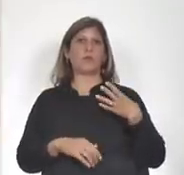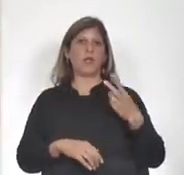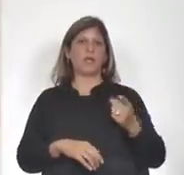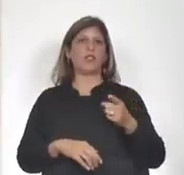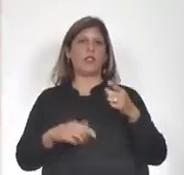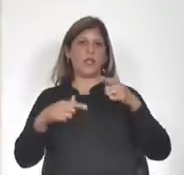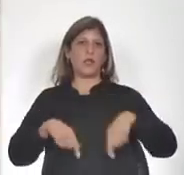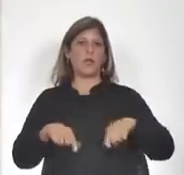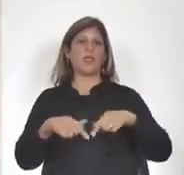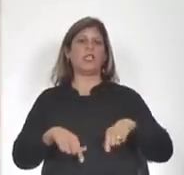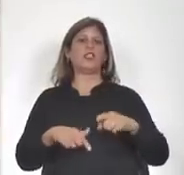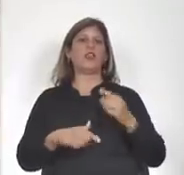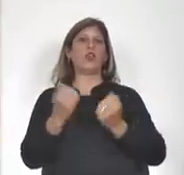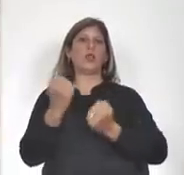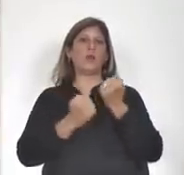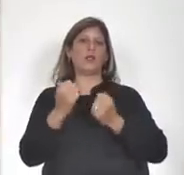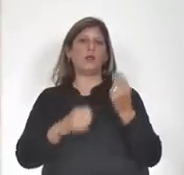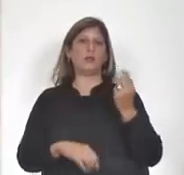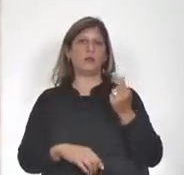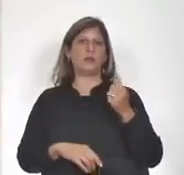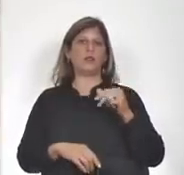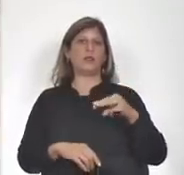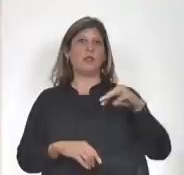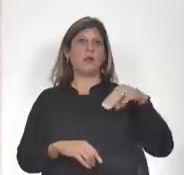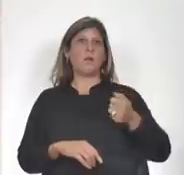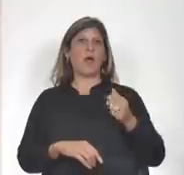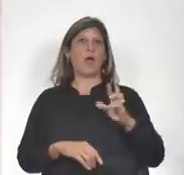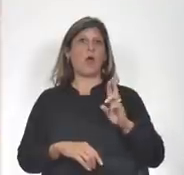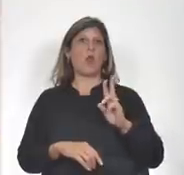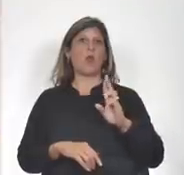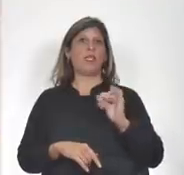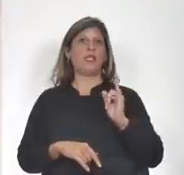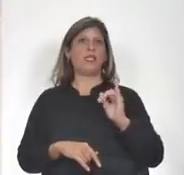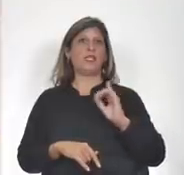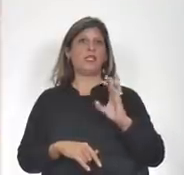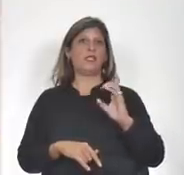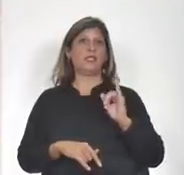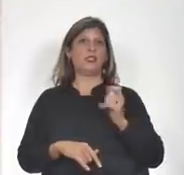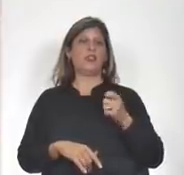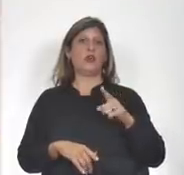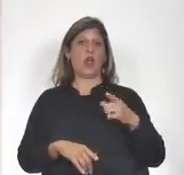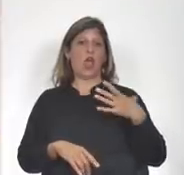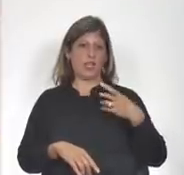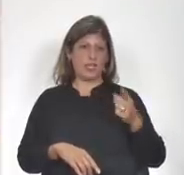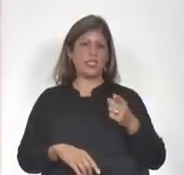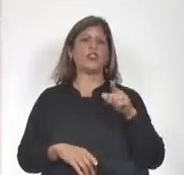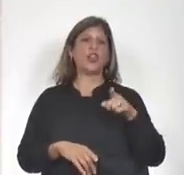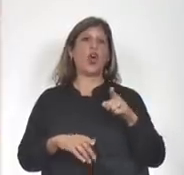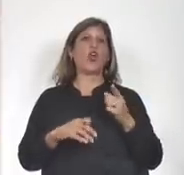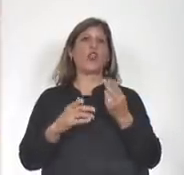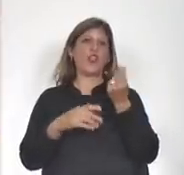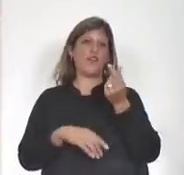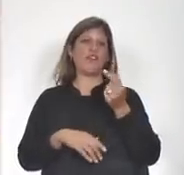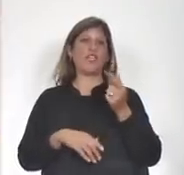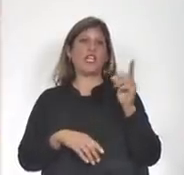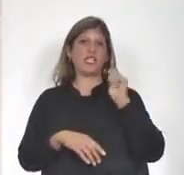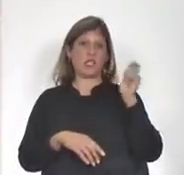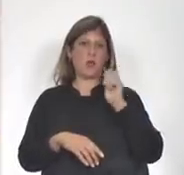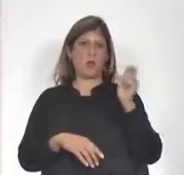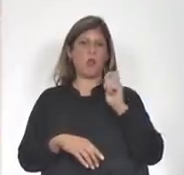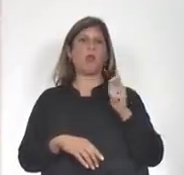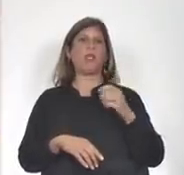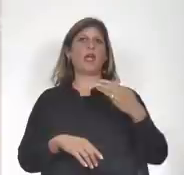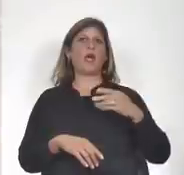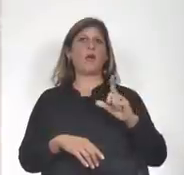del Ministerio de Economía y Finanzas, doctor Mauricio Di Lorenzo, el director de Finanzas Públicas, Contador Fernando Blanco,